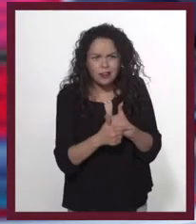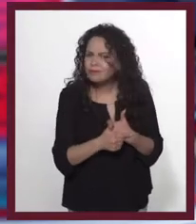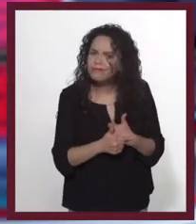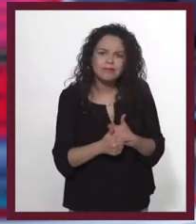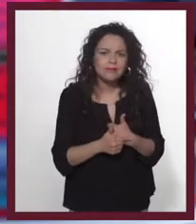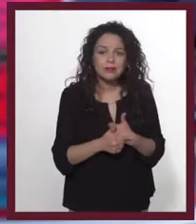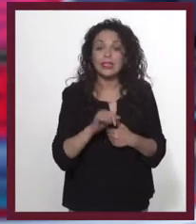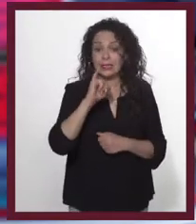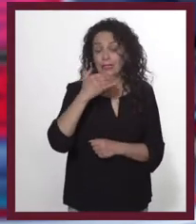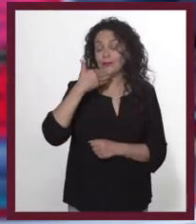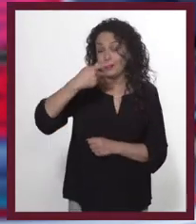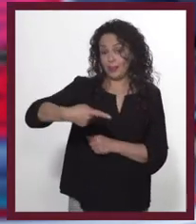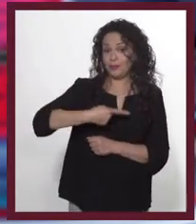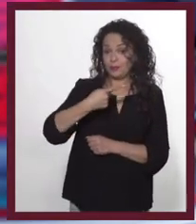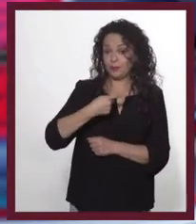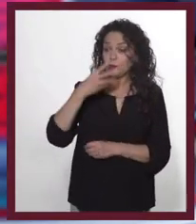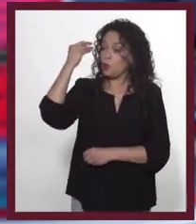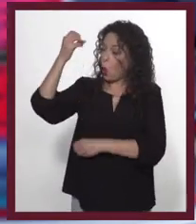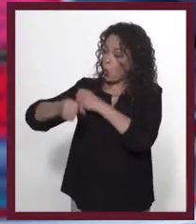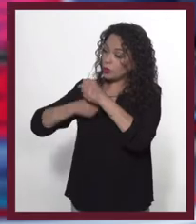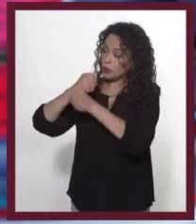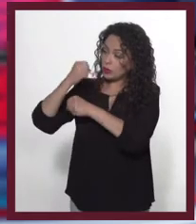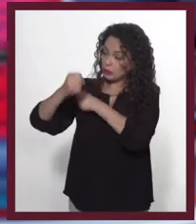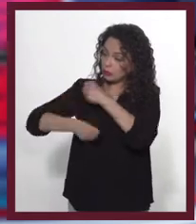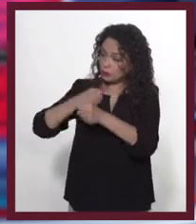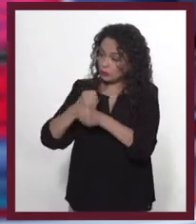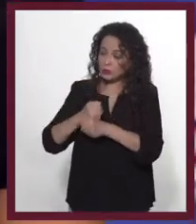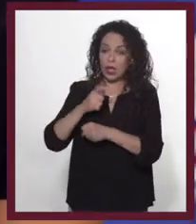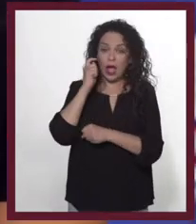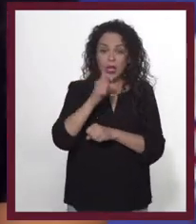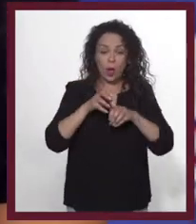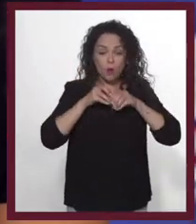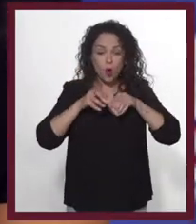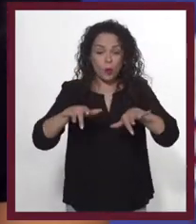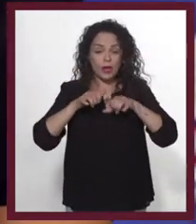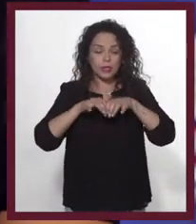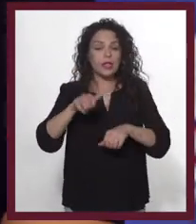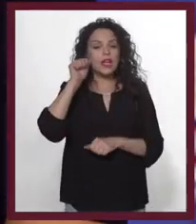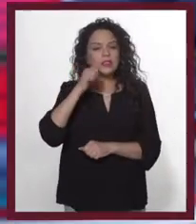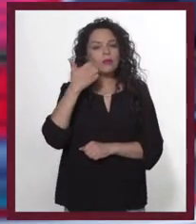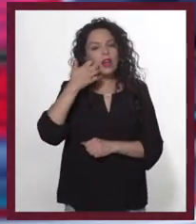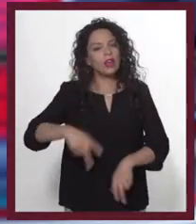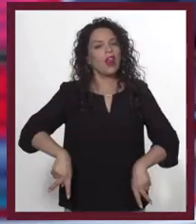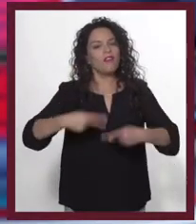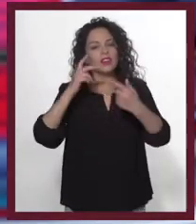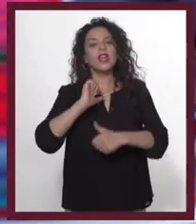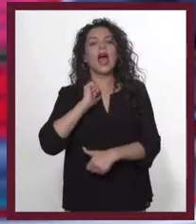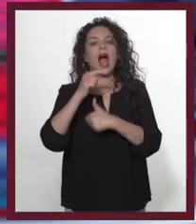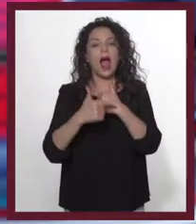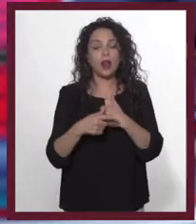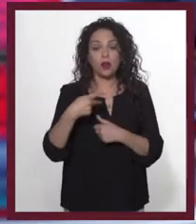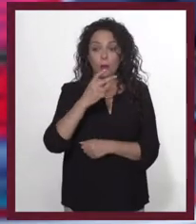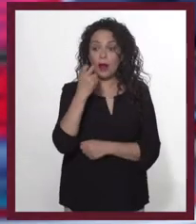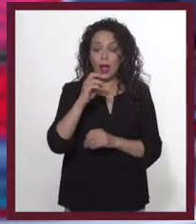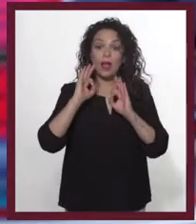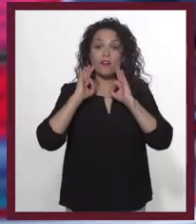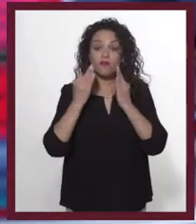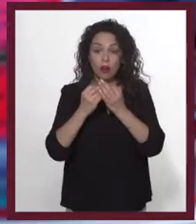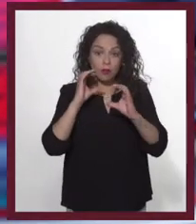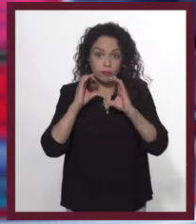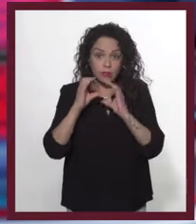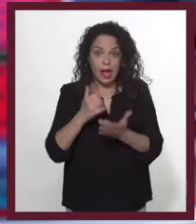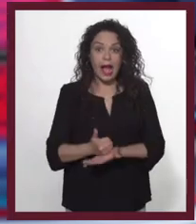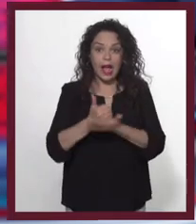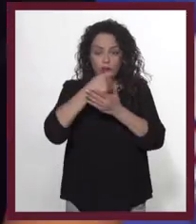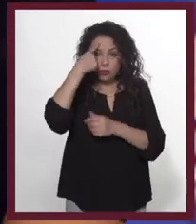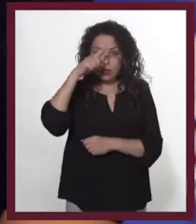pregunta! Durante décadas el gran objetivo de la publicidad ha sido vender algún producto, pero también es cierto que esta misma forma de